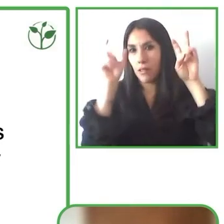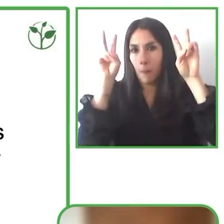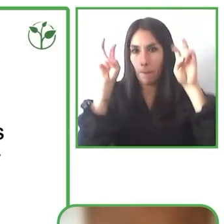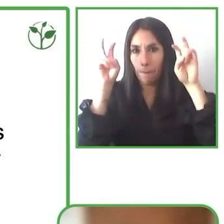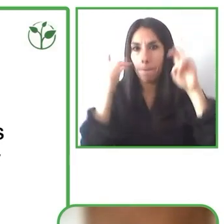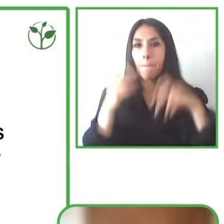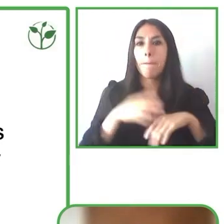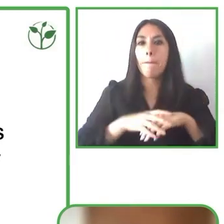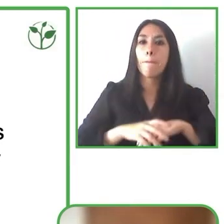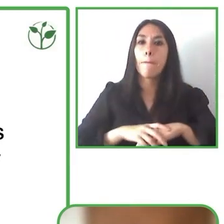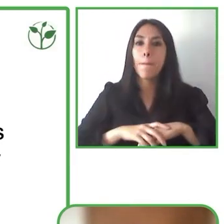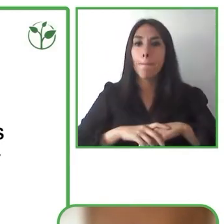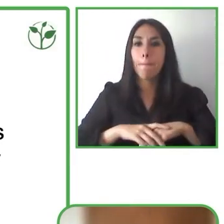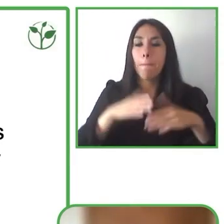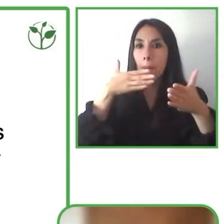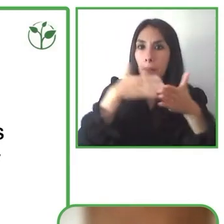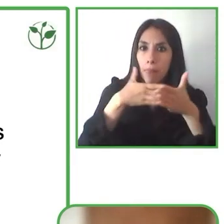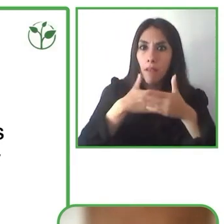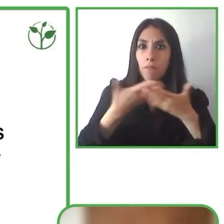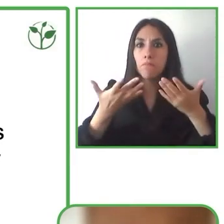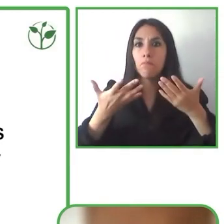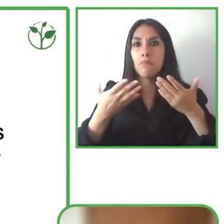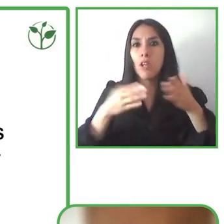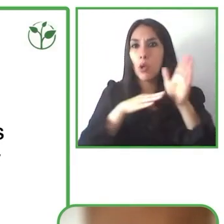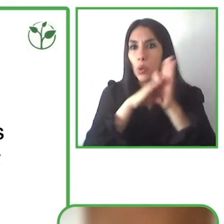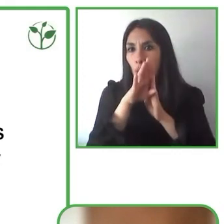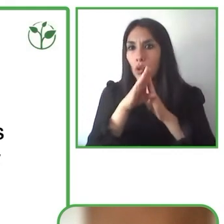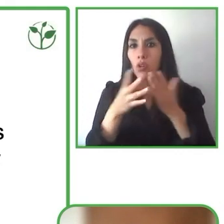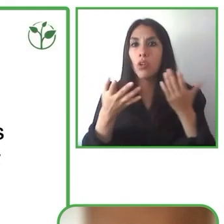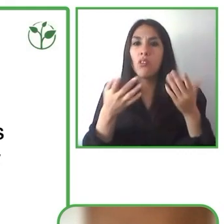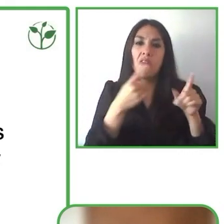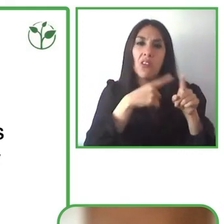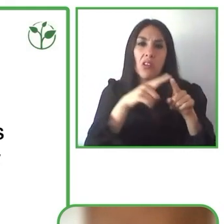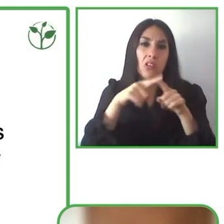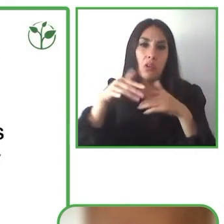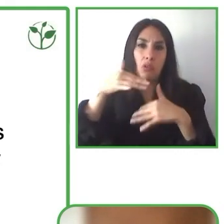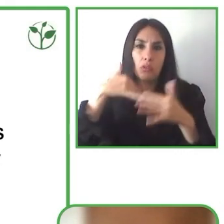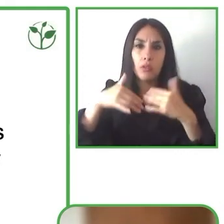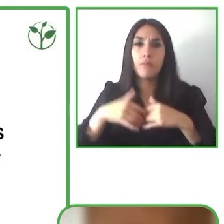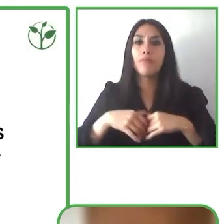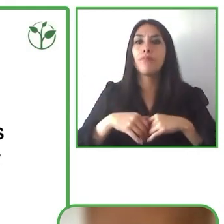tanto va a estar inhibiendo una democracia realmente inclusiva